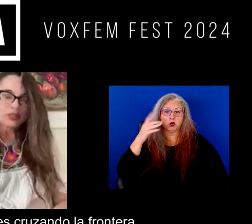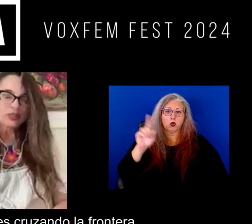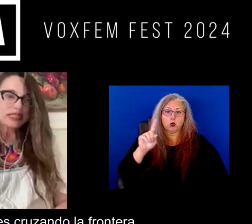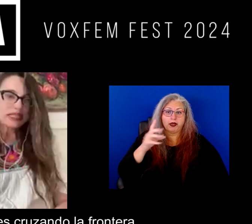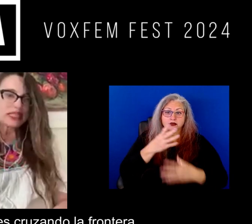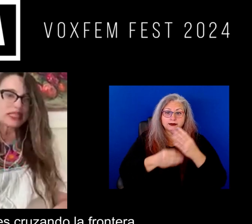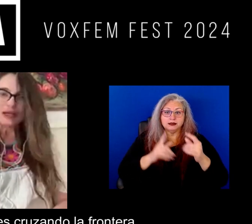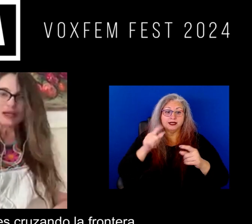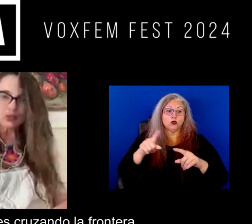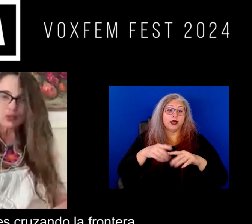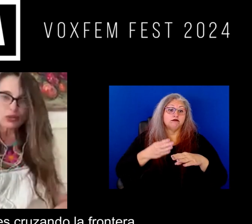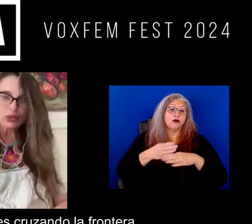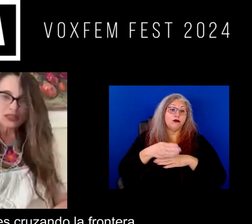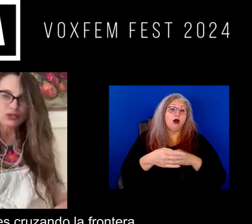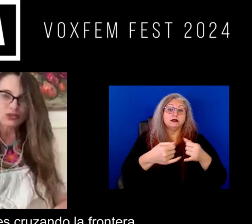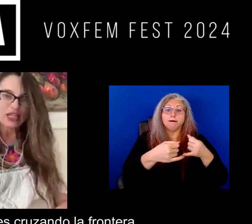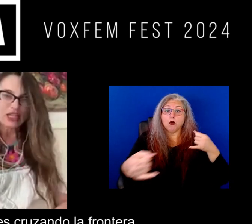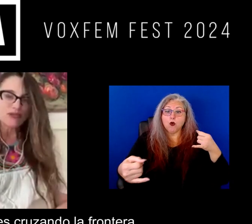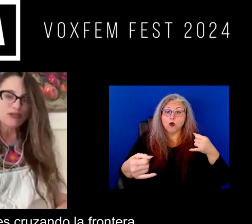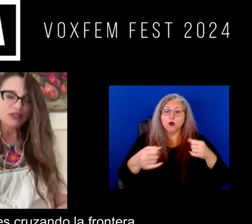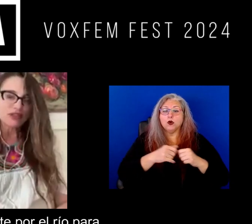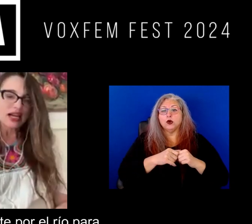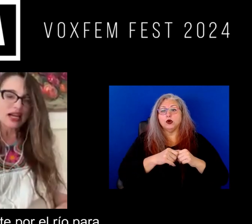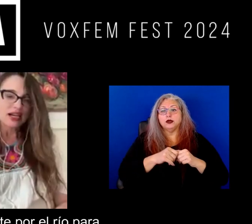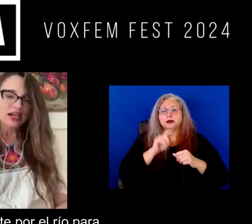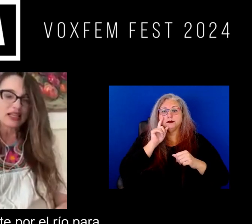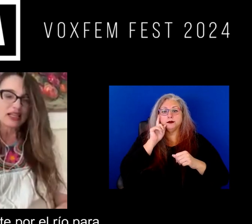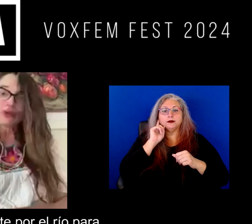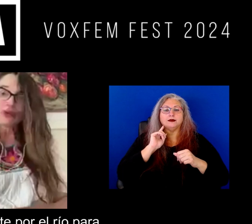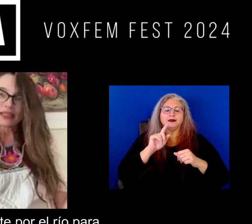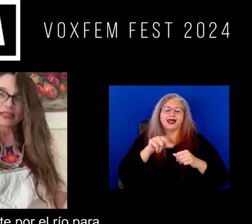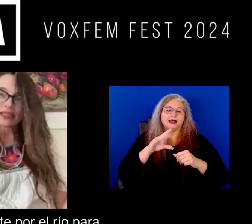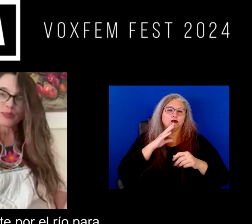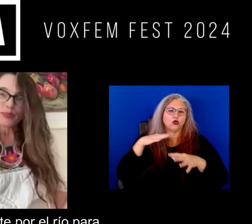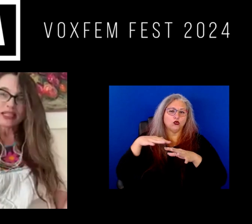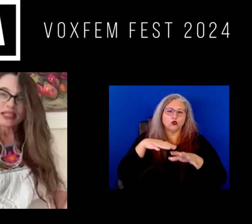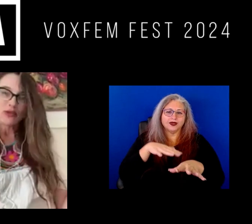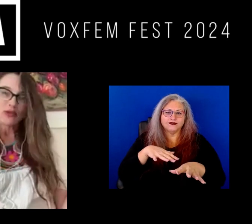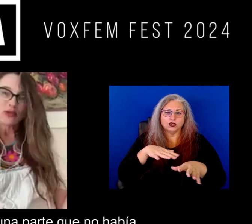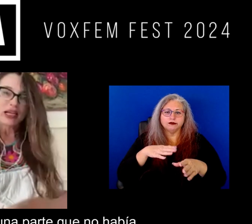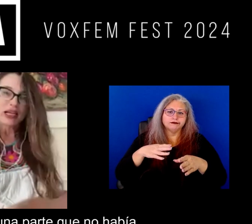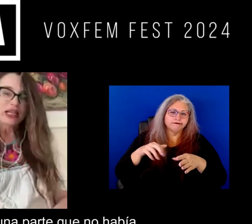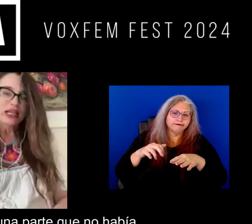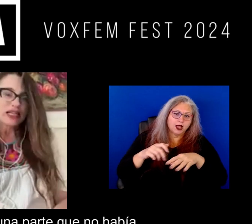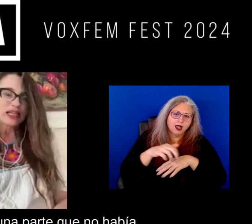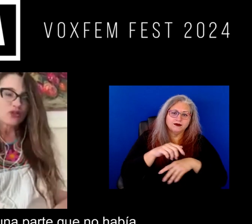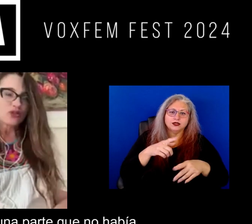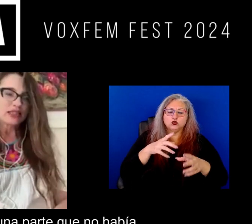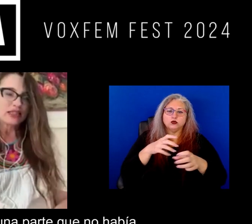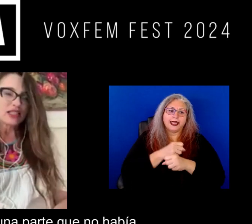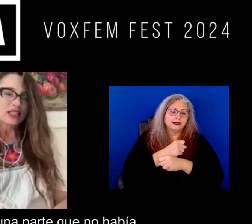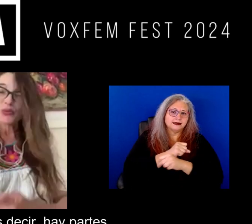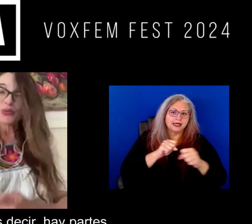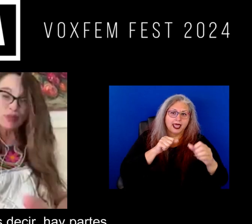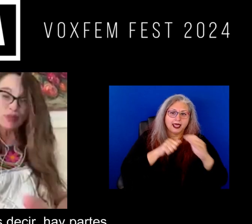y desapareció pues cruzando la frontera irregularmente por el río para solicitar